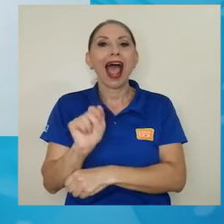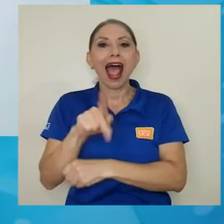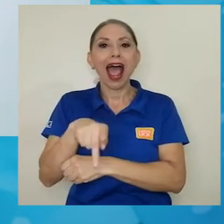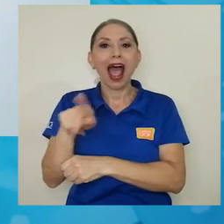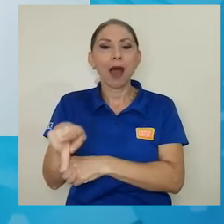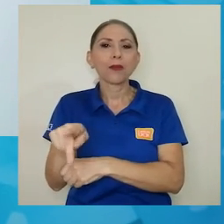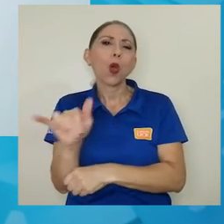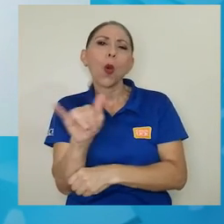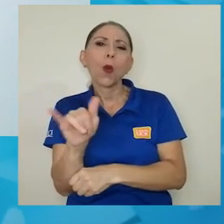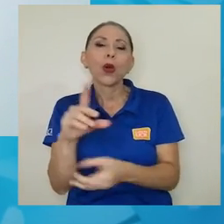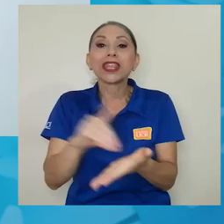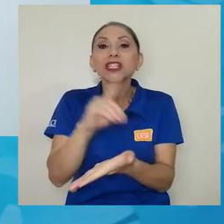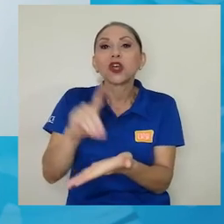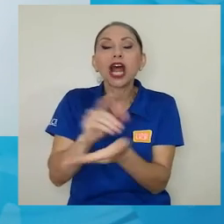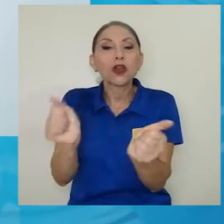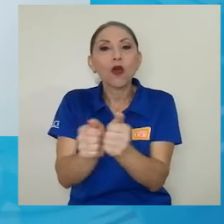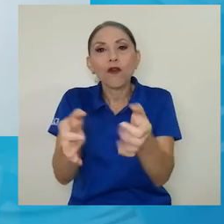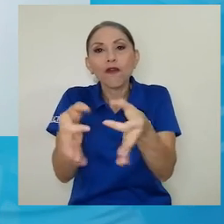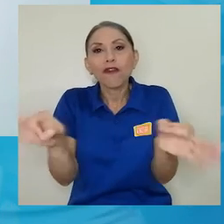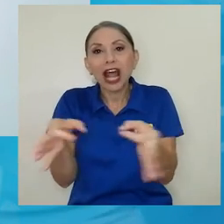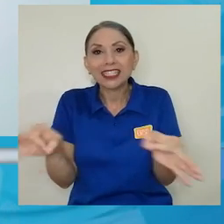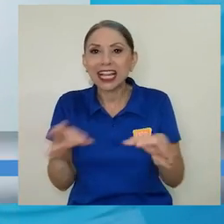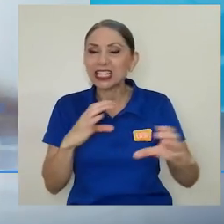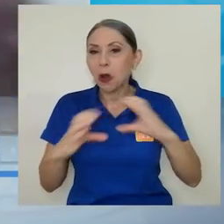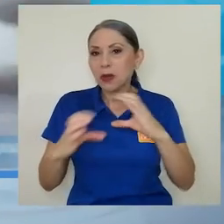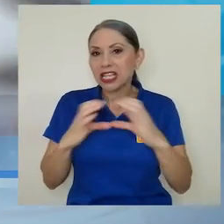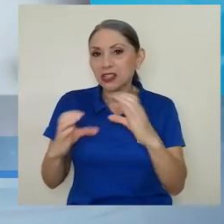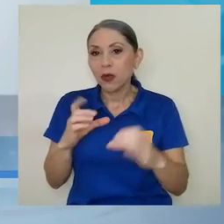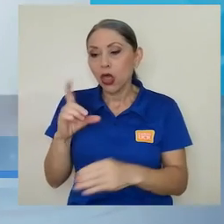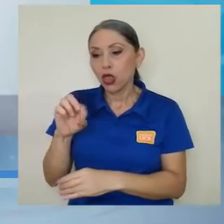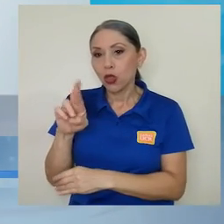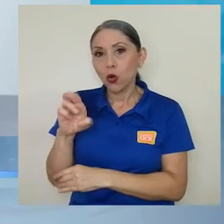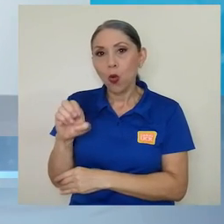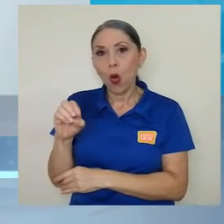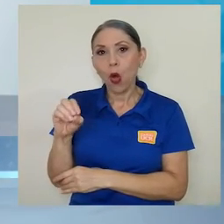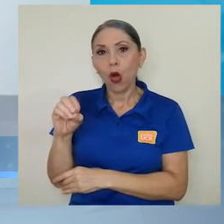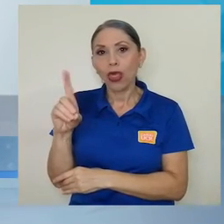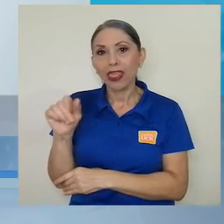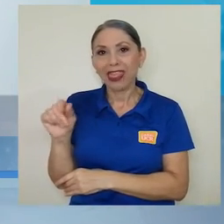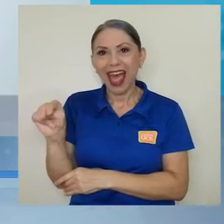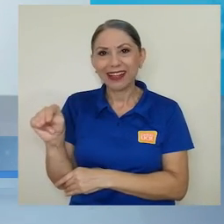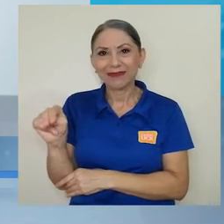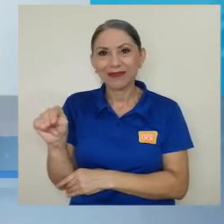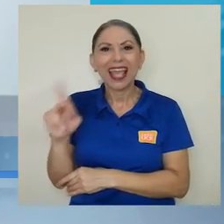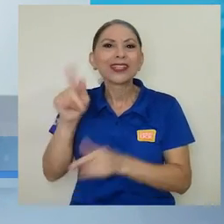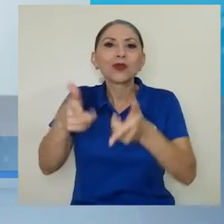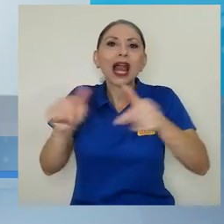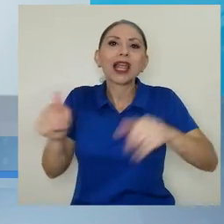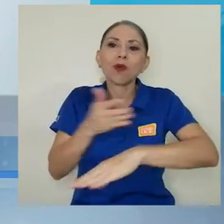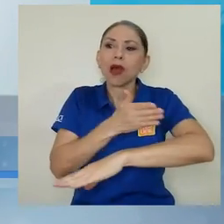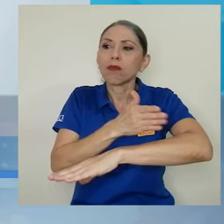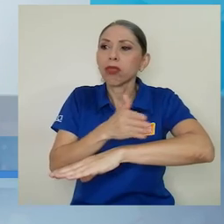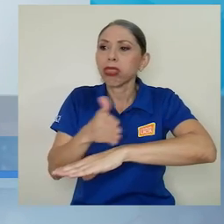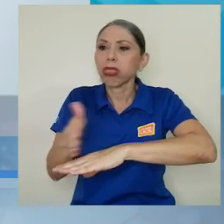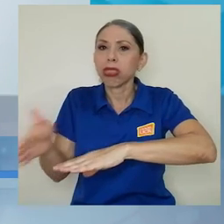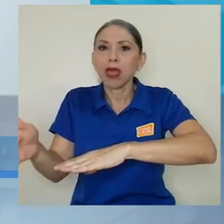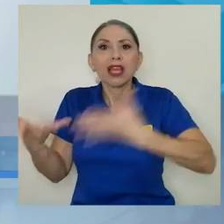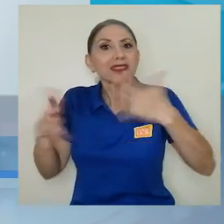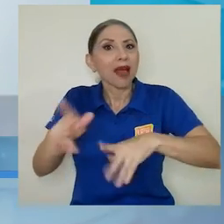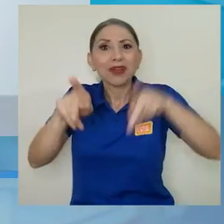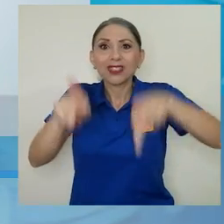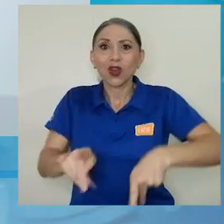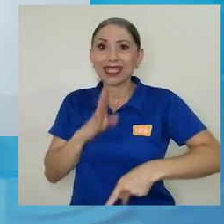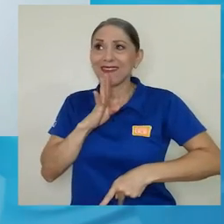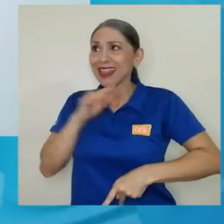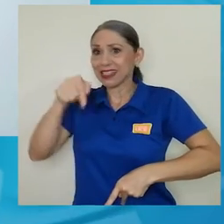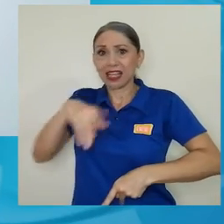diccionario de frases útiles de conversación. El Broran es una lengua muy desplazada, ya no hay hablantes aquí en Costa Rica propiamente